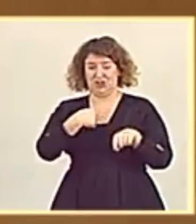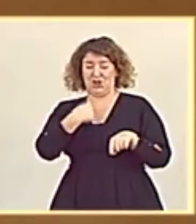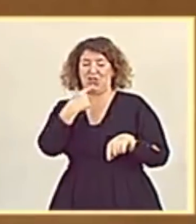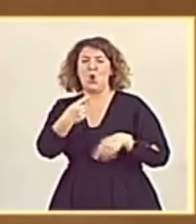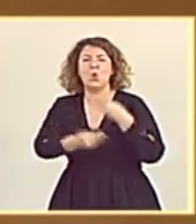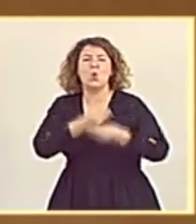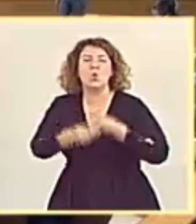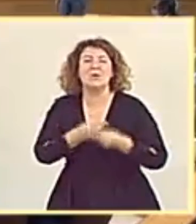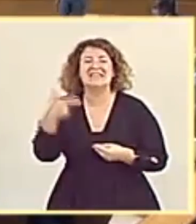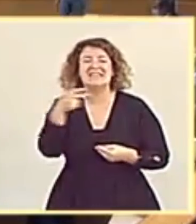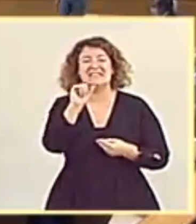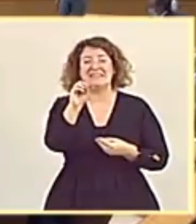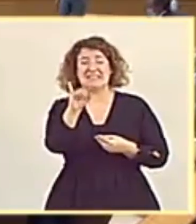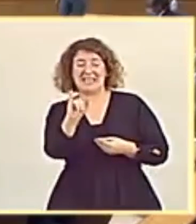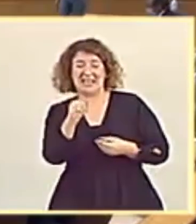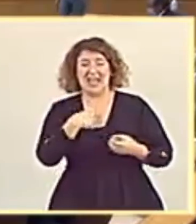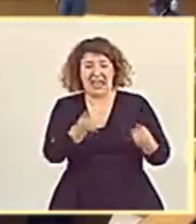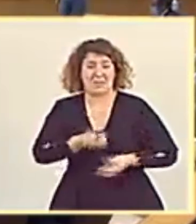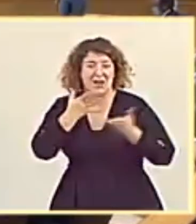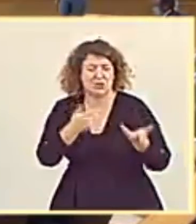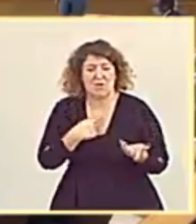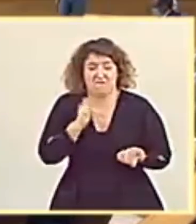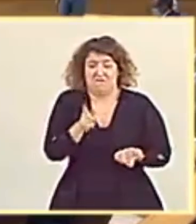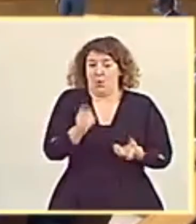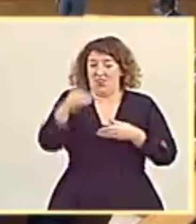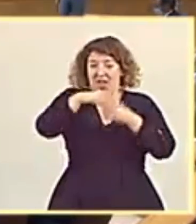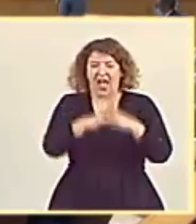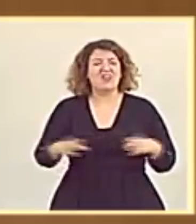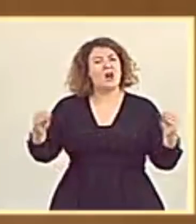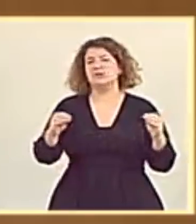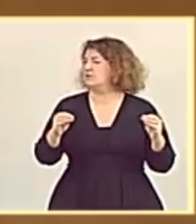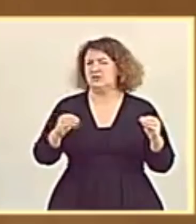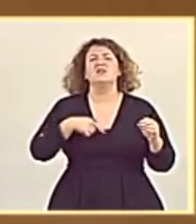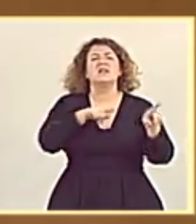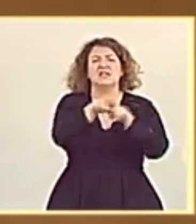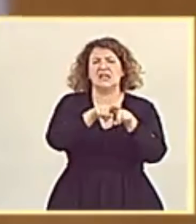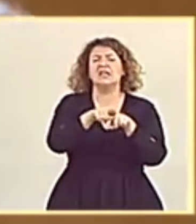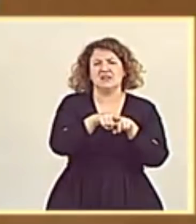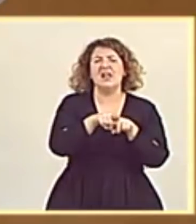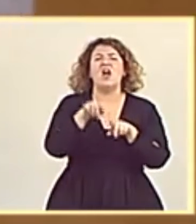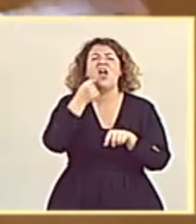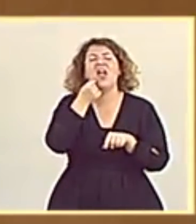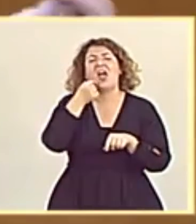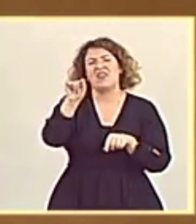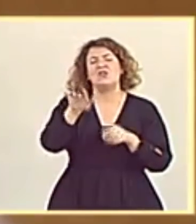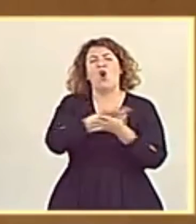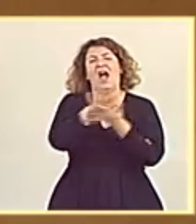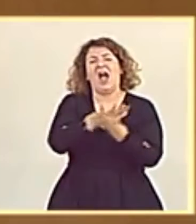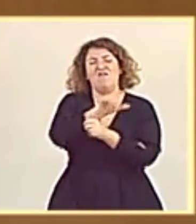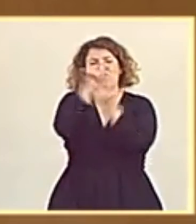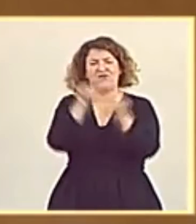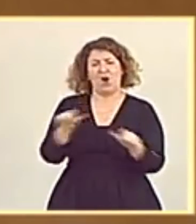la utilización de esas expresiones frecuentes en Andalucía, está criticando el habla de Andalucía.